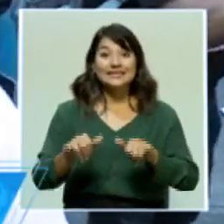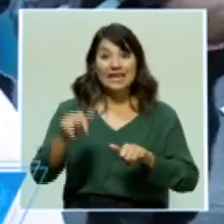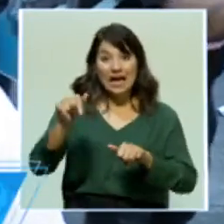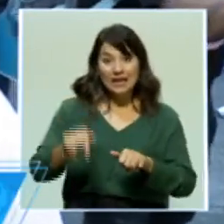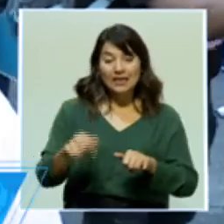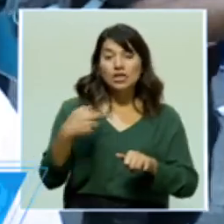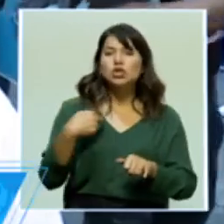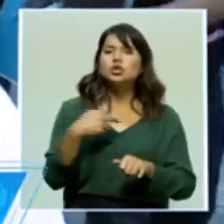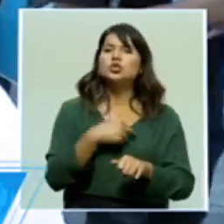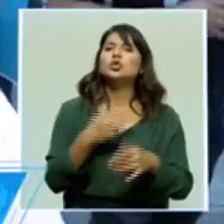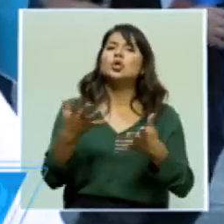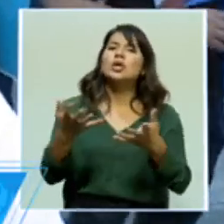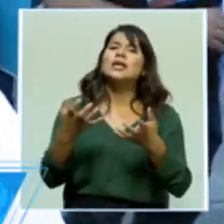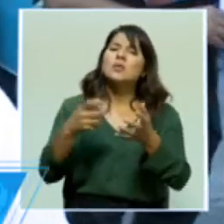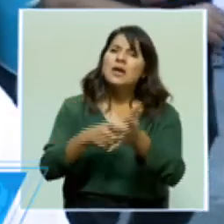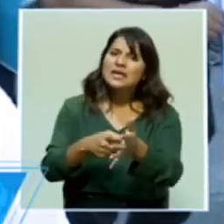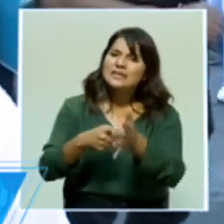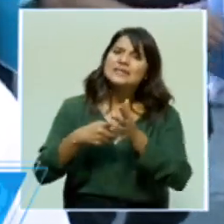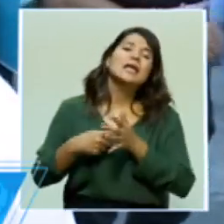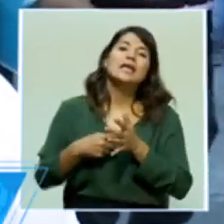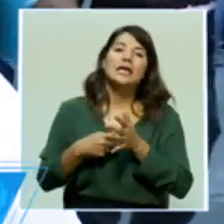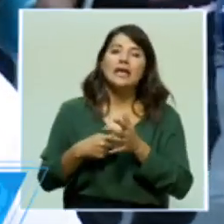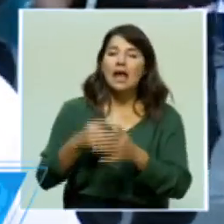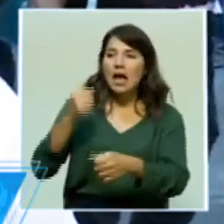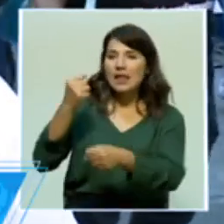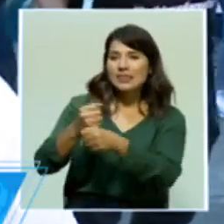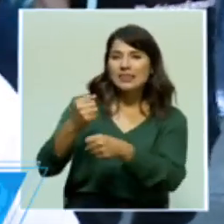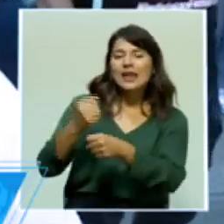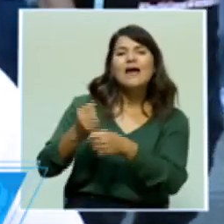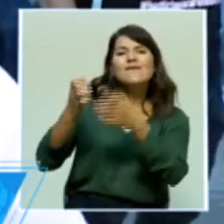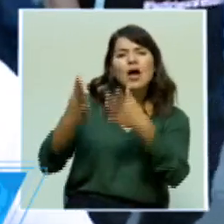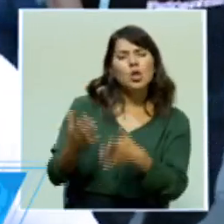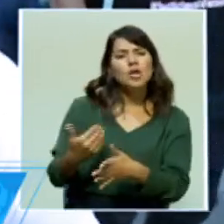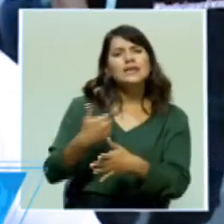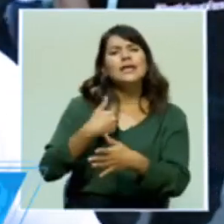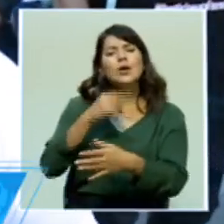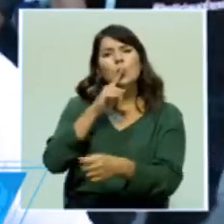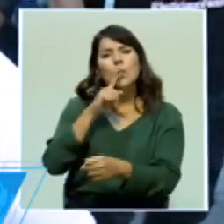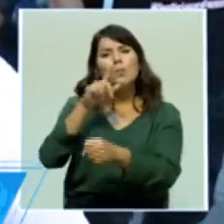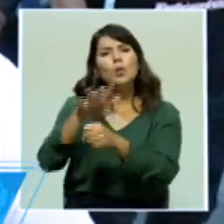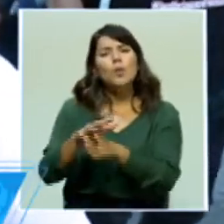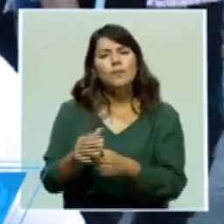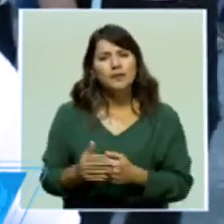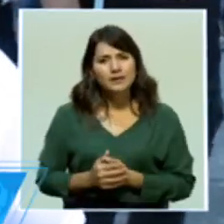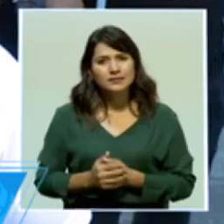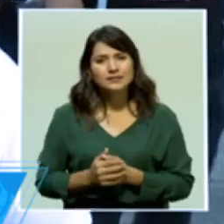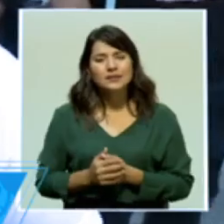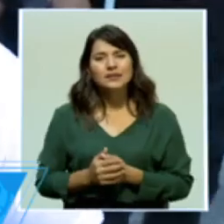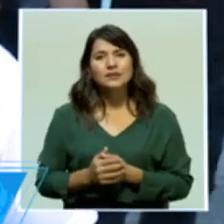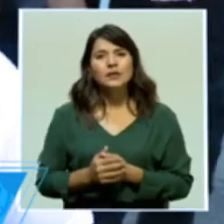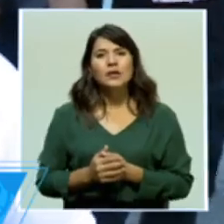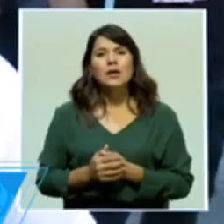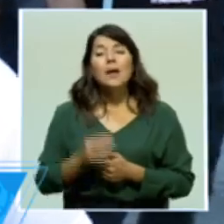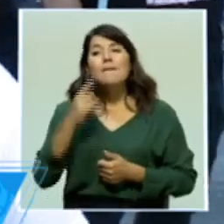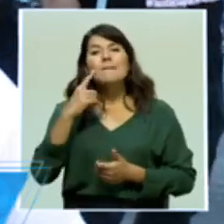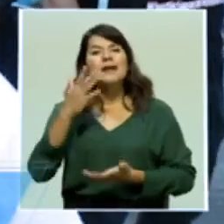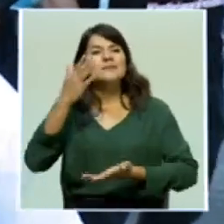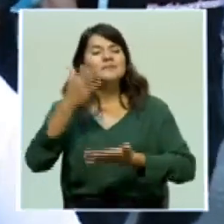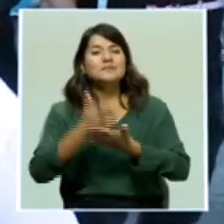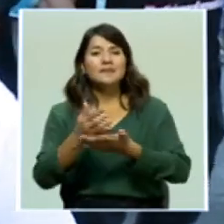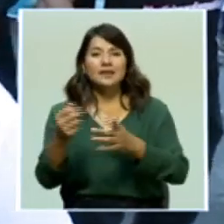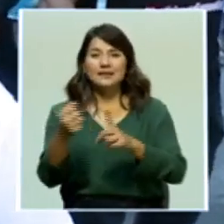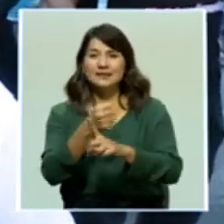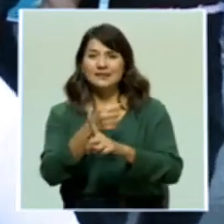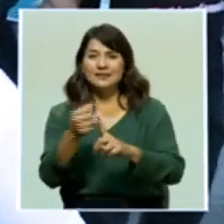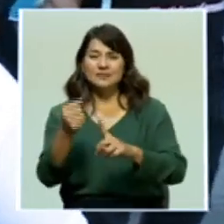exigir funcionarios comprometidos con el flagelo del femicidio que hay en Costa Rica en